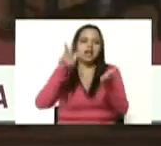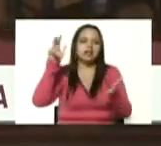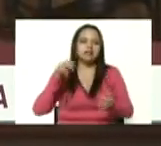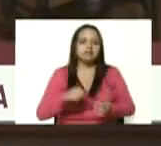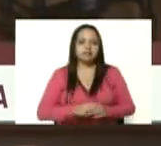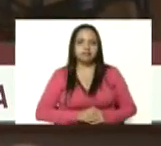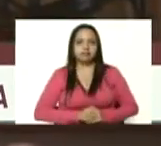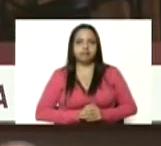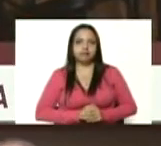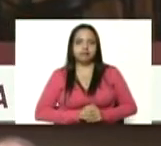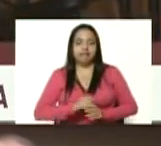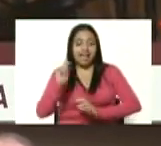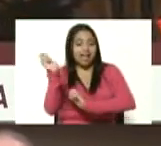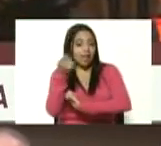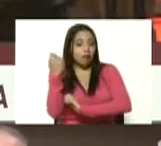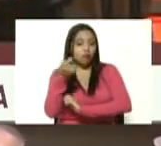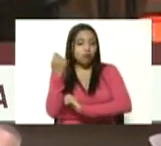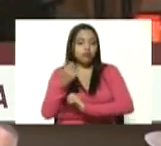en el Apure